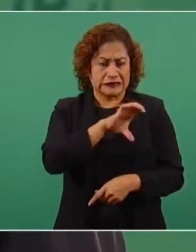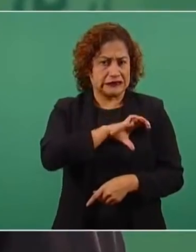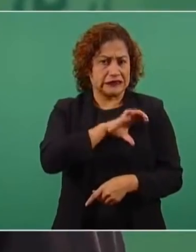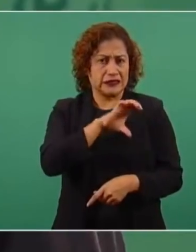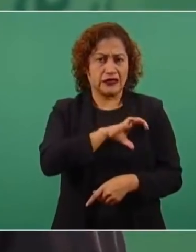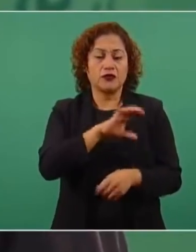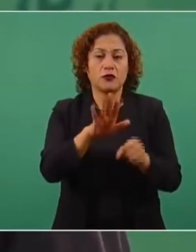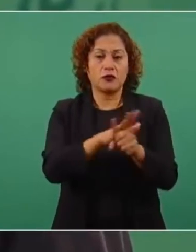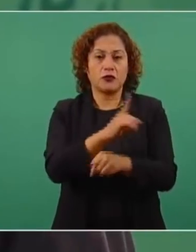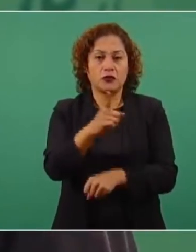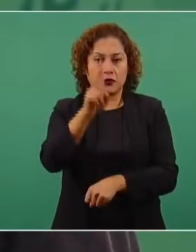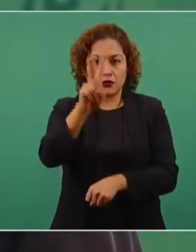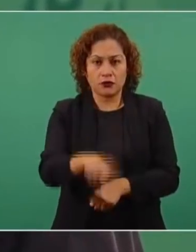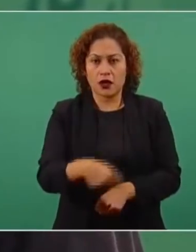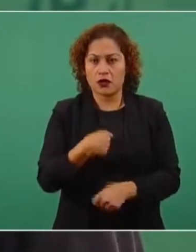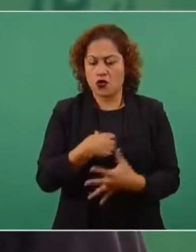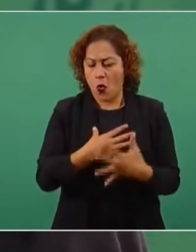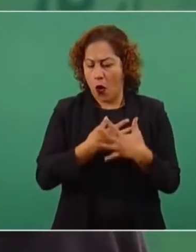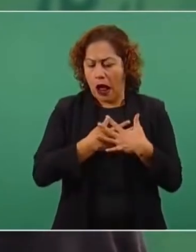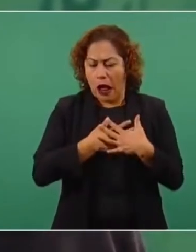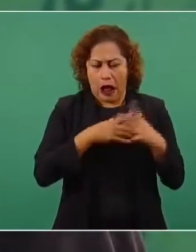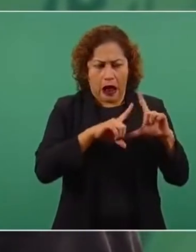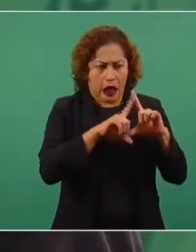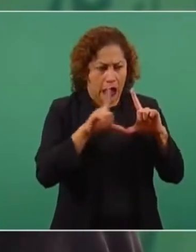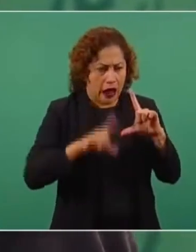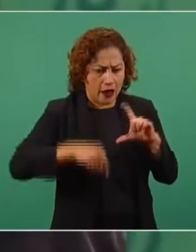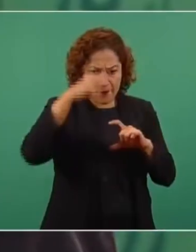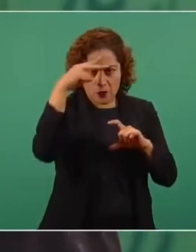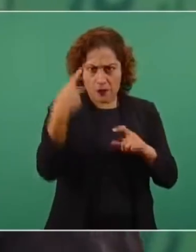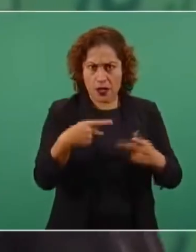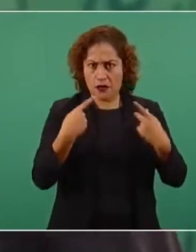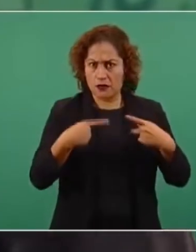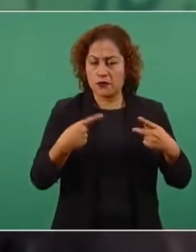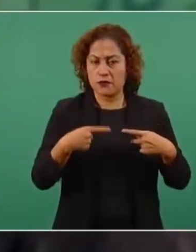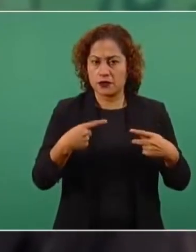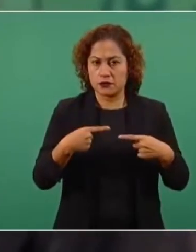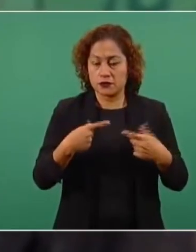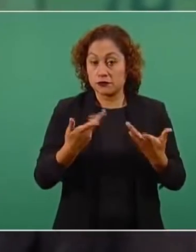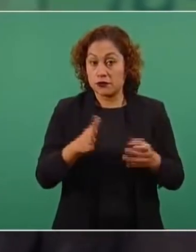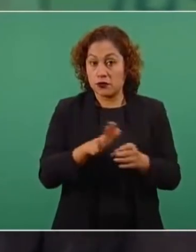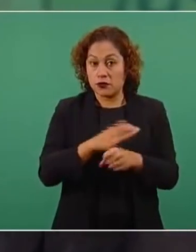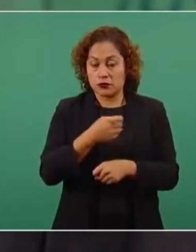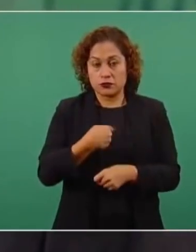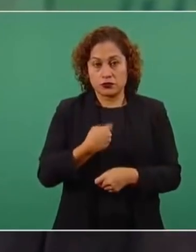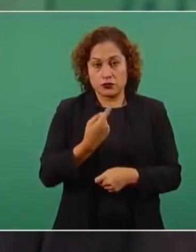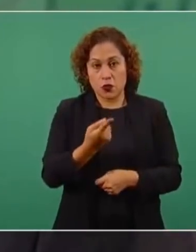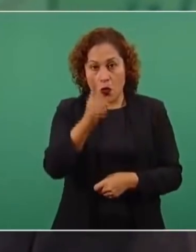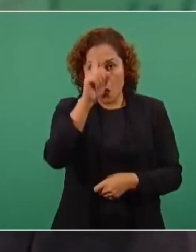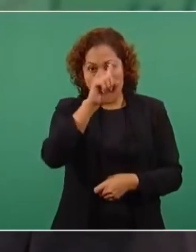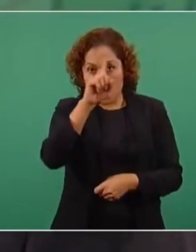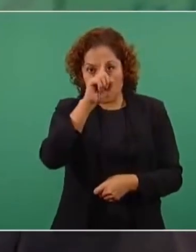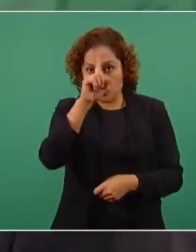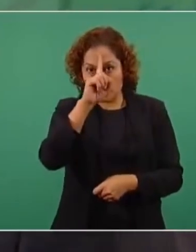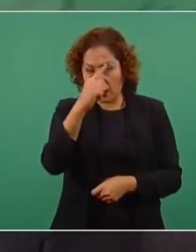un profundo amor al pueblo, mi consejo es no a lo material, no a la